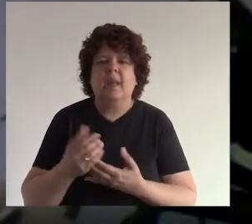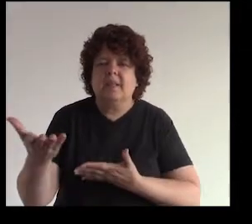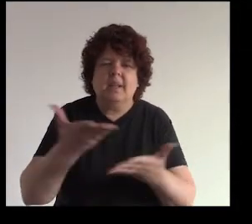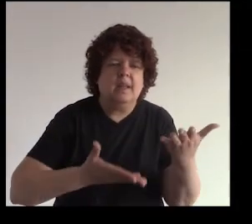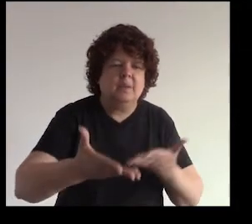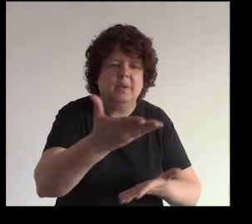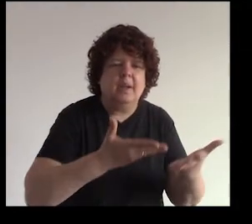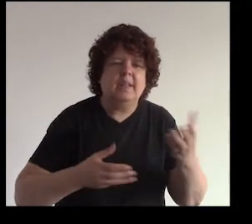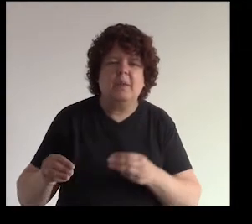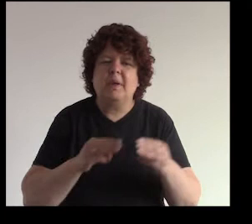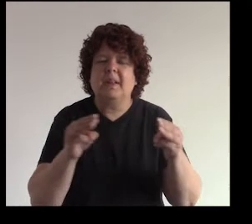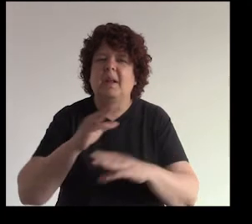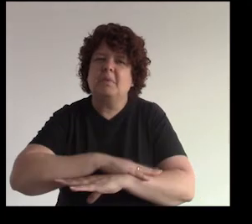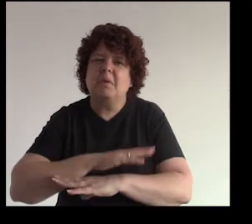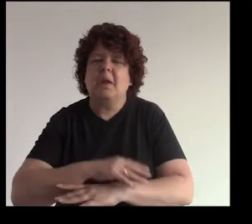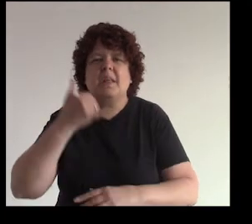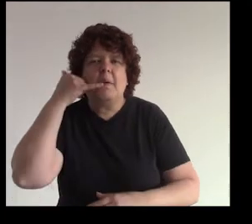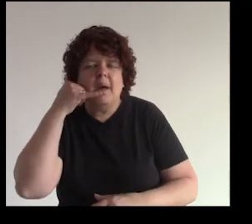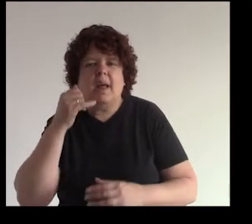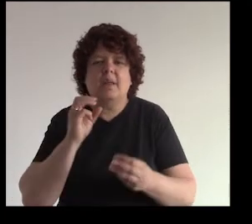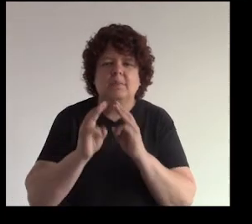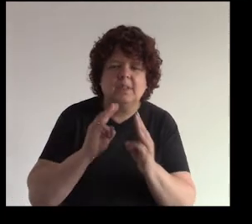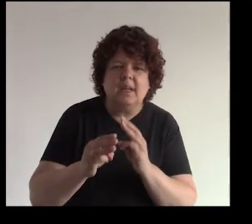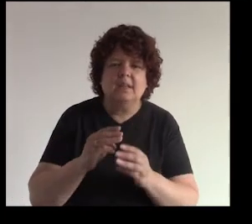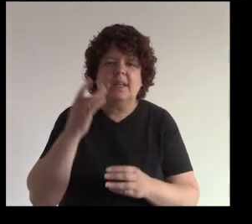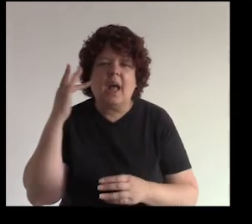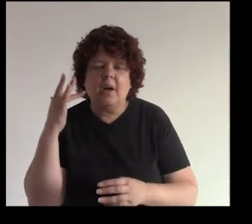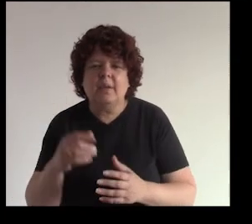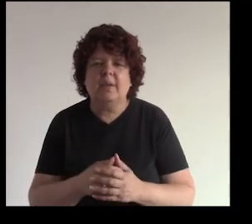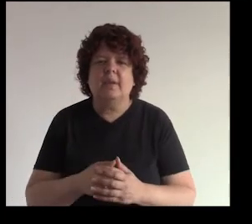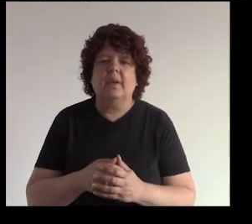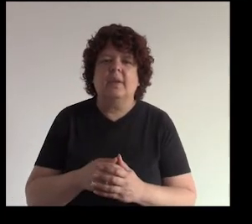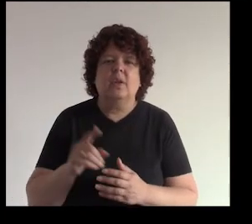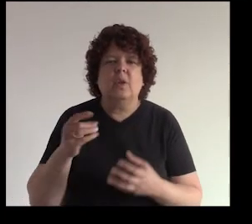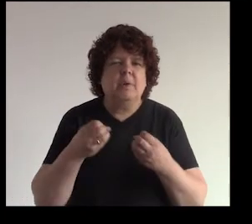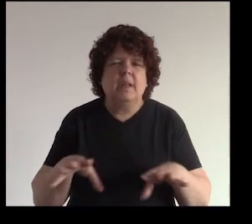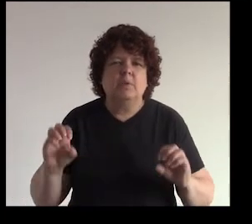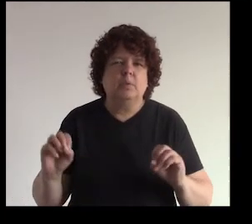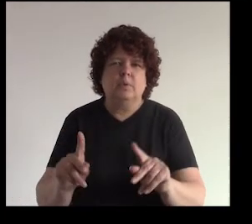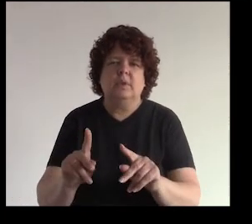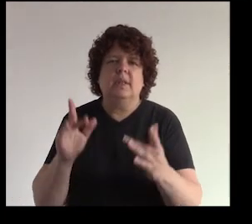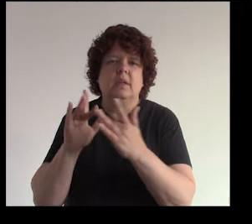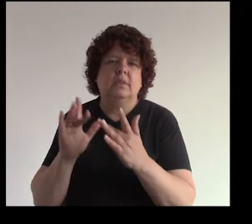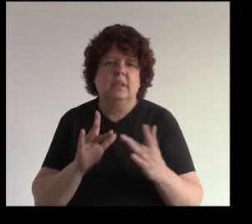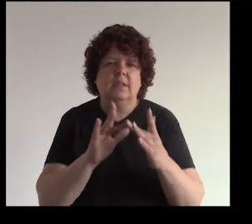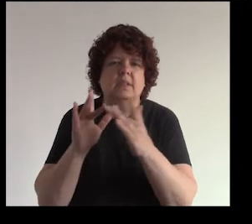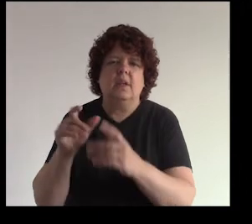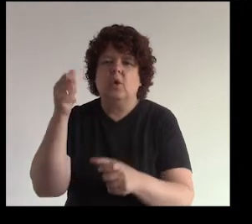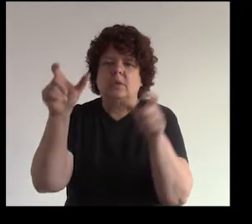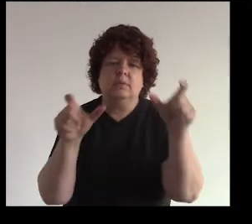y interactuar de manera divertida a través de llamadas a través de mensajes de audio ¿no? entonces no perdamos esa oportunidad de